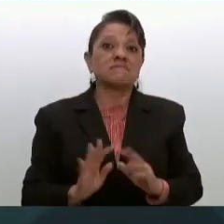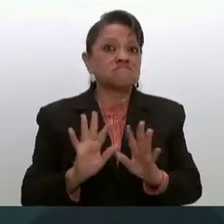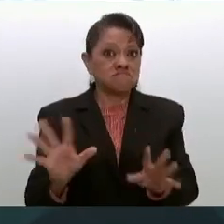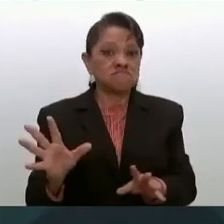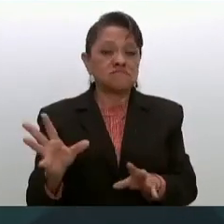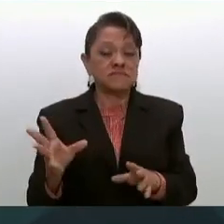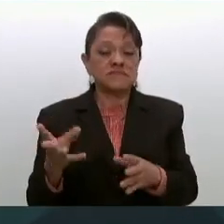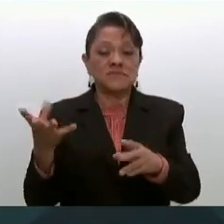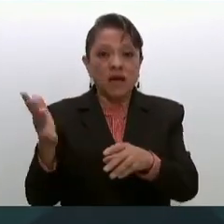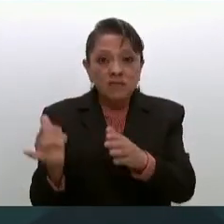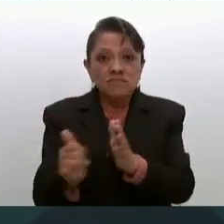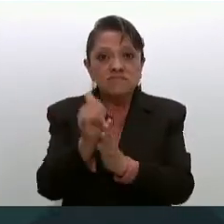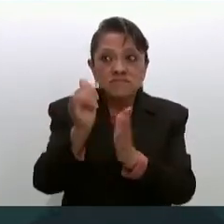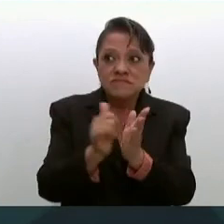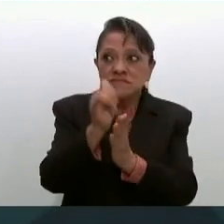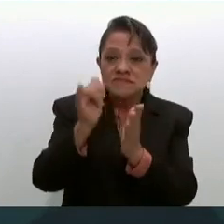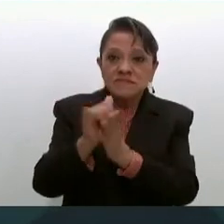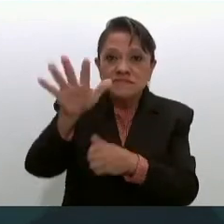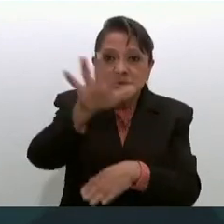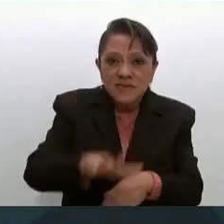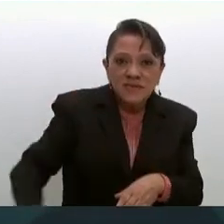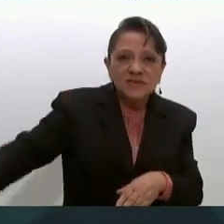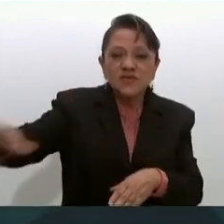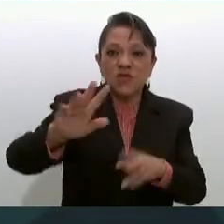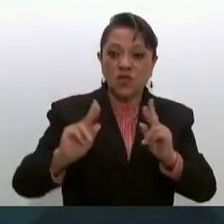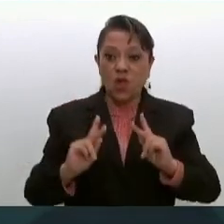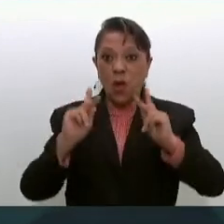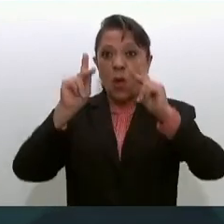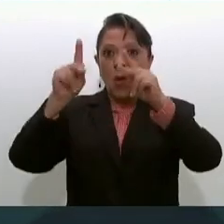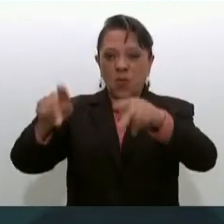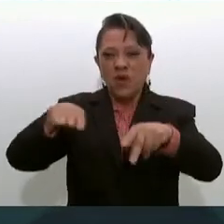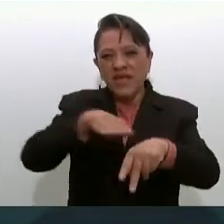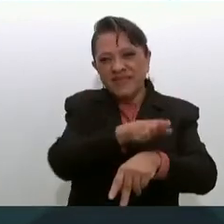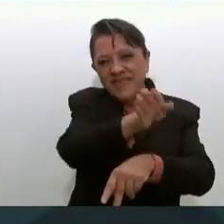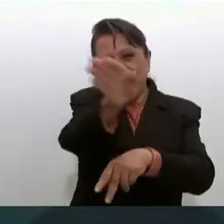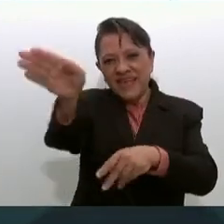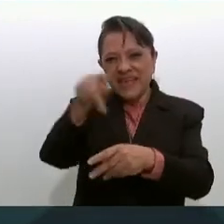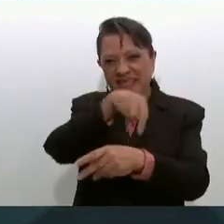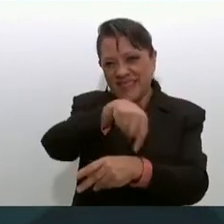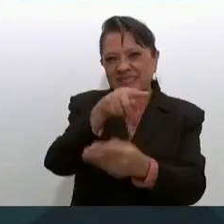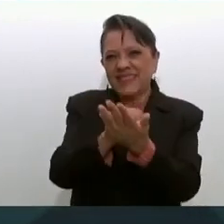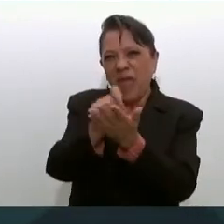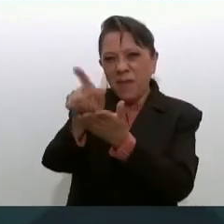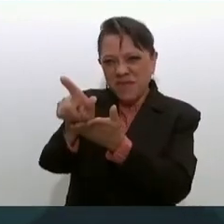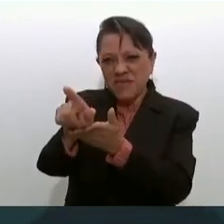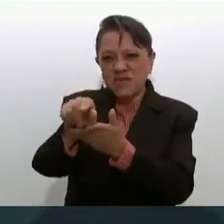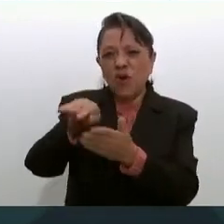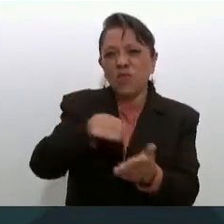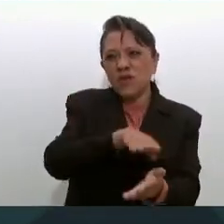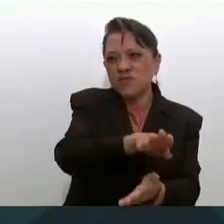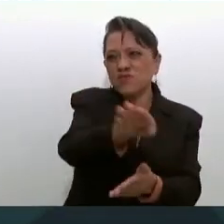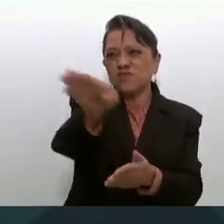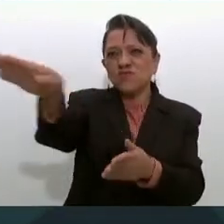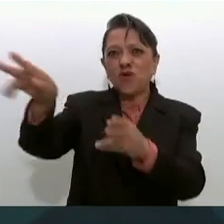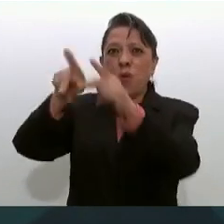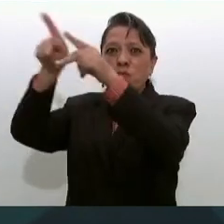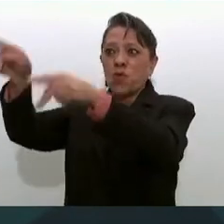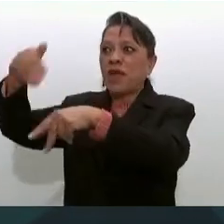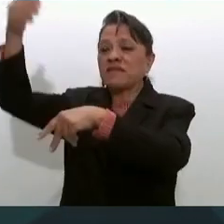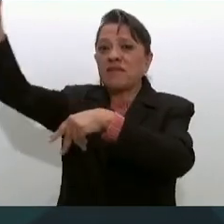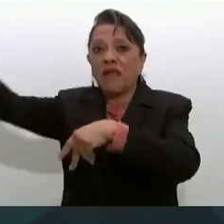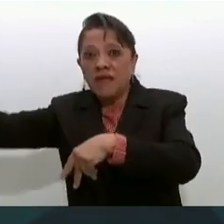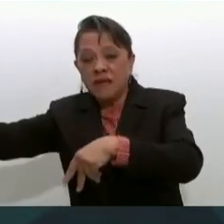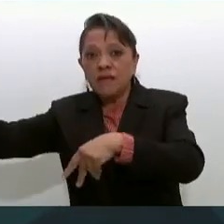esa zona ese lado del puente que da para